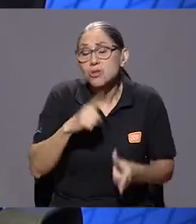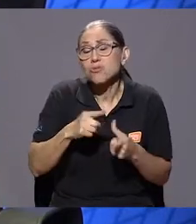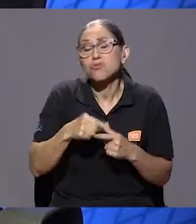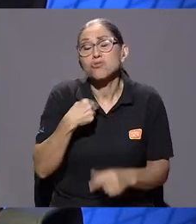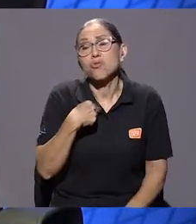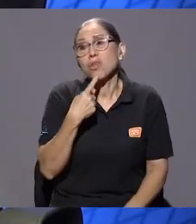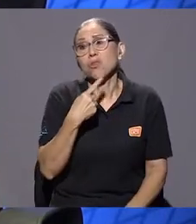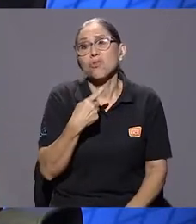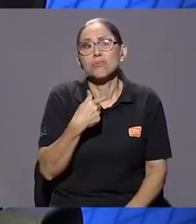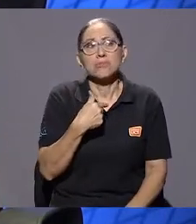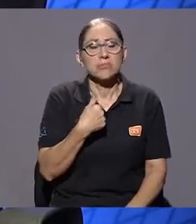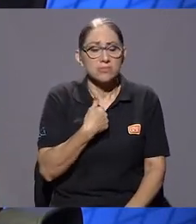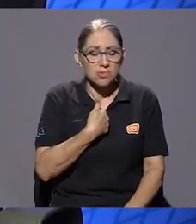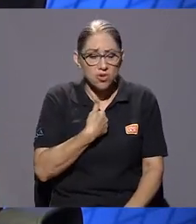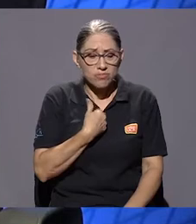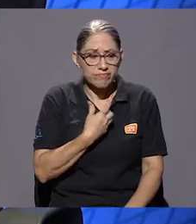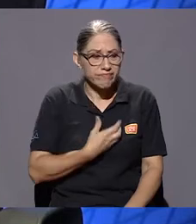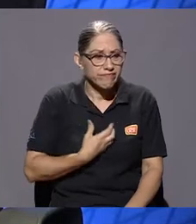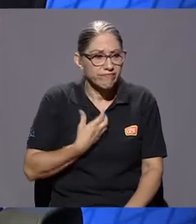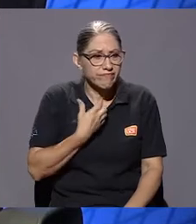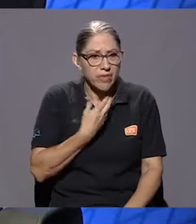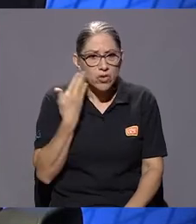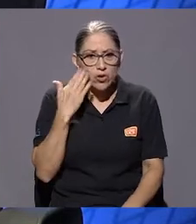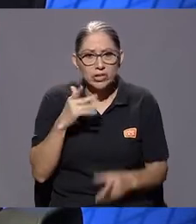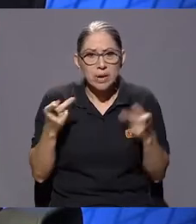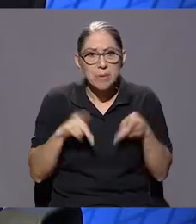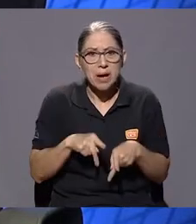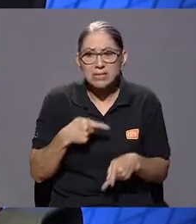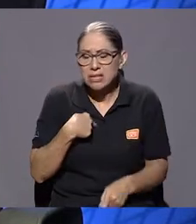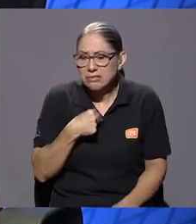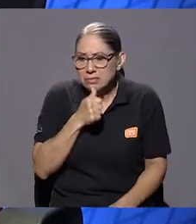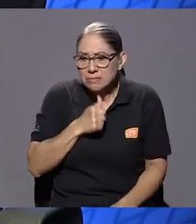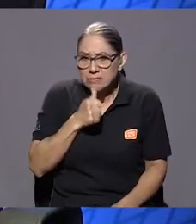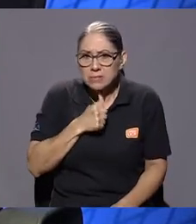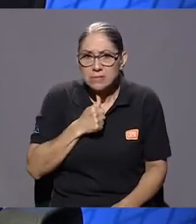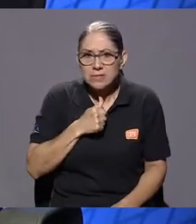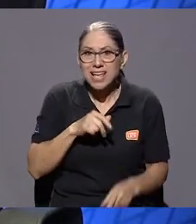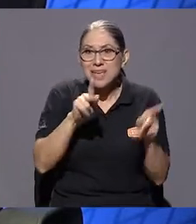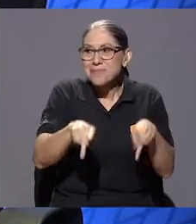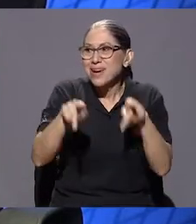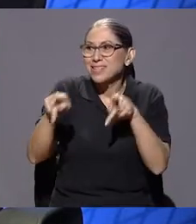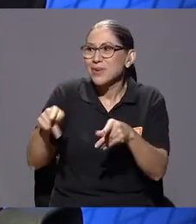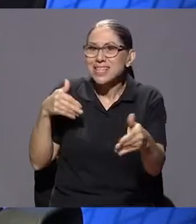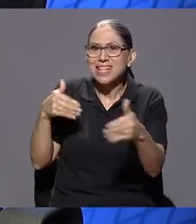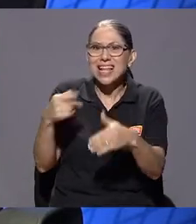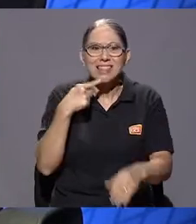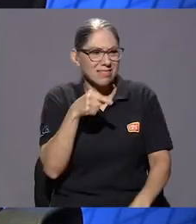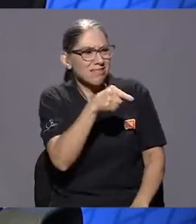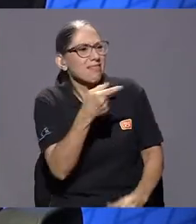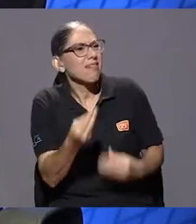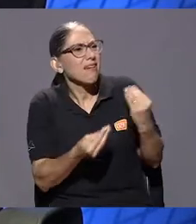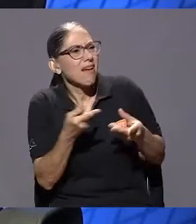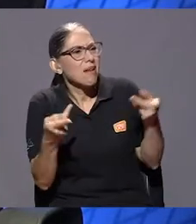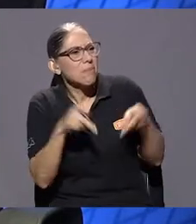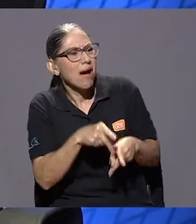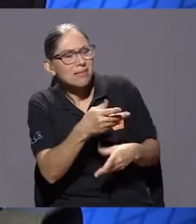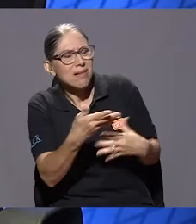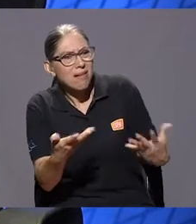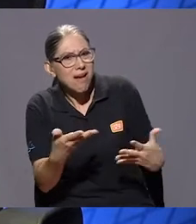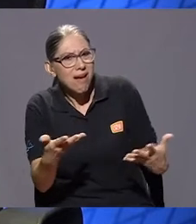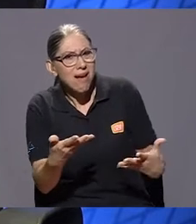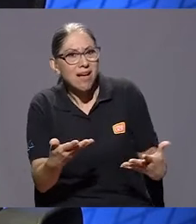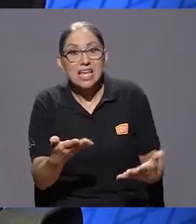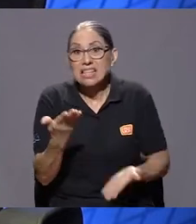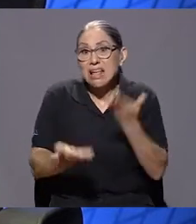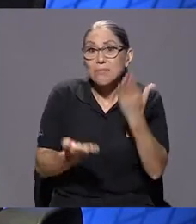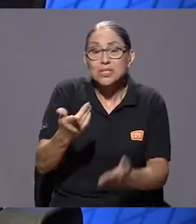aguanto ni solo. No sé ni qué me pasa. Y las personas a mi alrededor me van a decir lo mismo, pero ¿qué es lo que te pasa? Estás insoportable. Cuando no entiendo que estoy por un